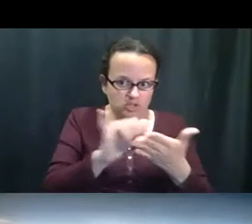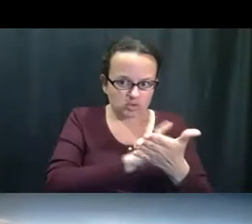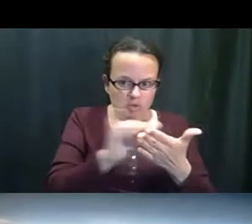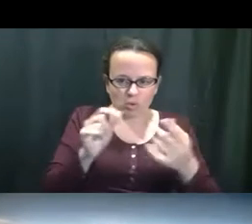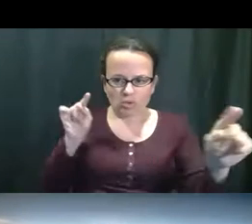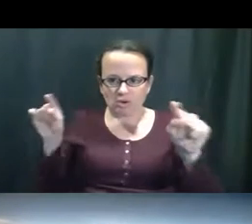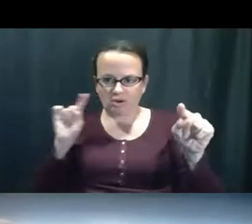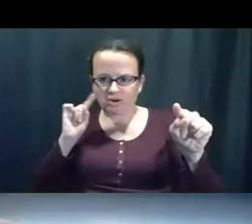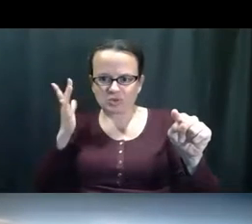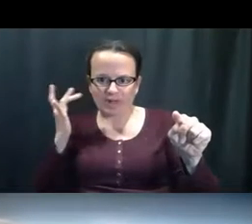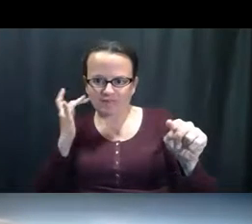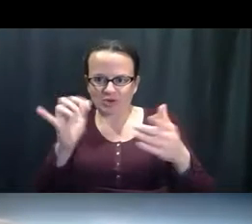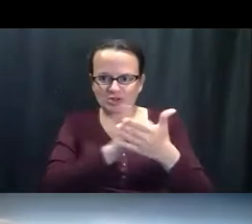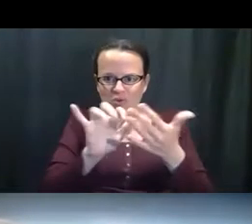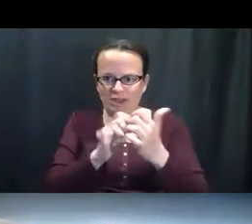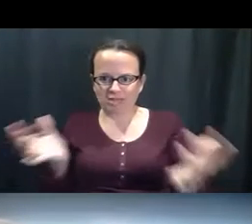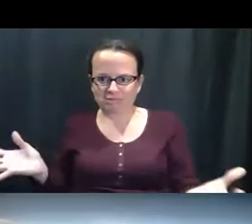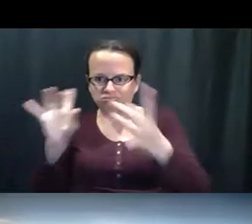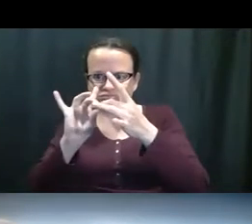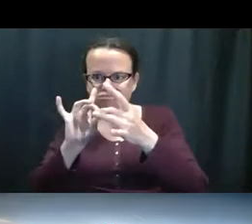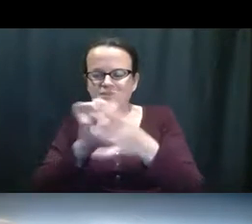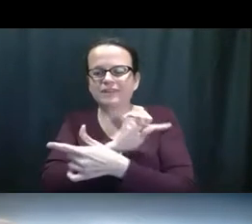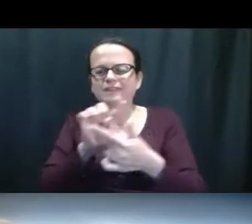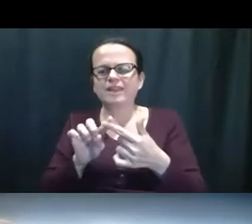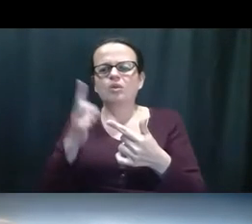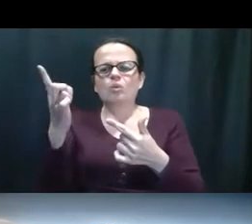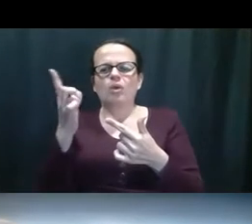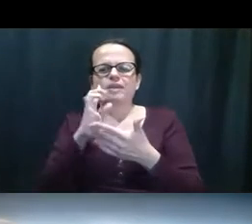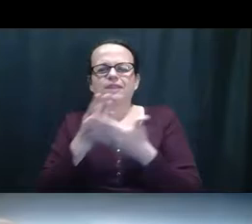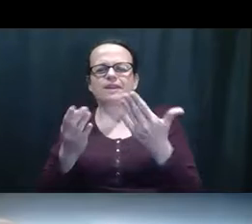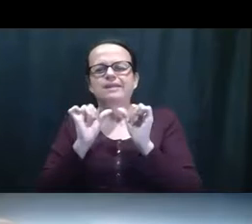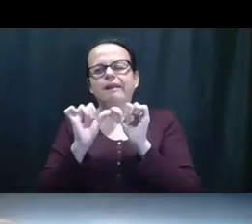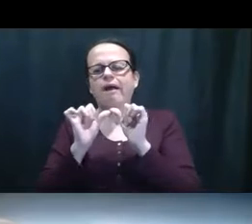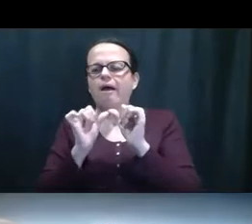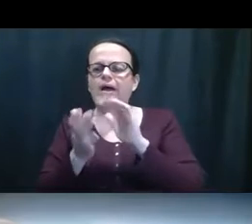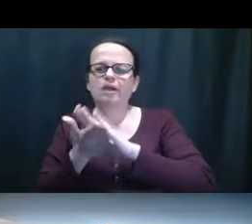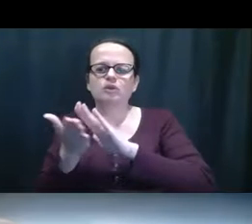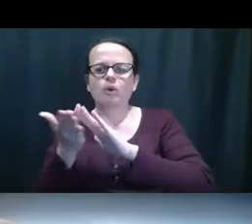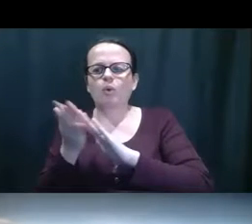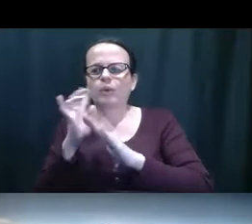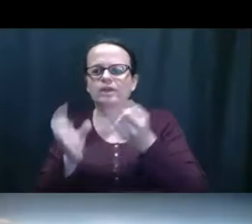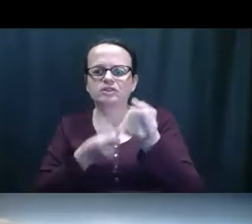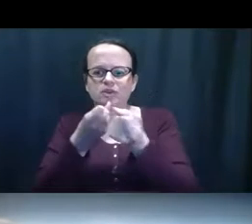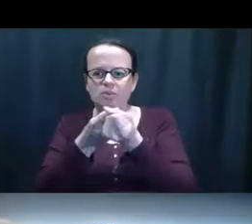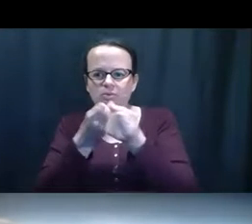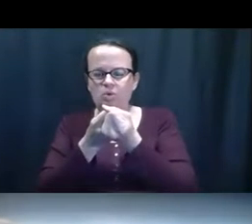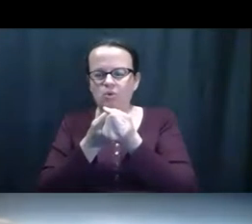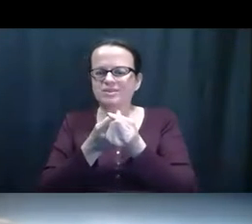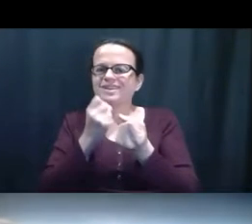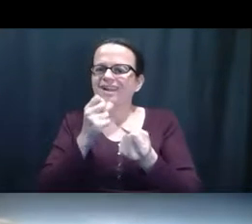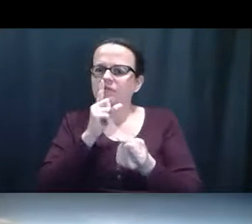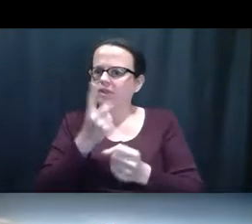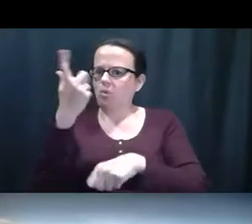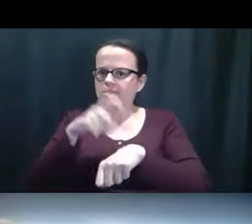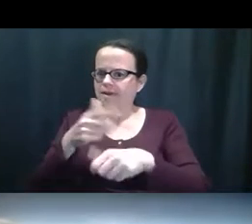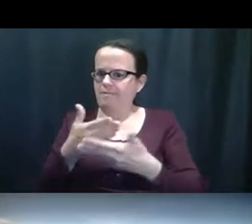podemos mandar a California que puede ayudarlos en en en Nueva York. Así que tenemos un apoyo que